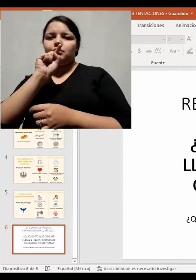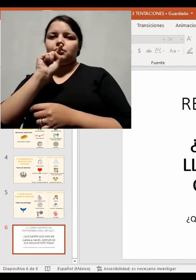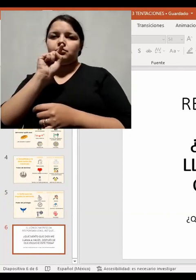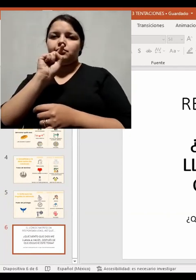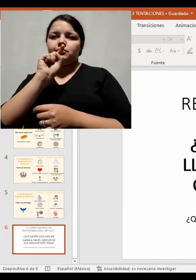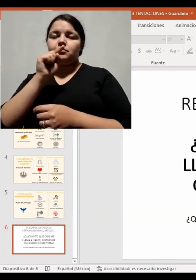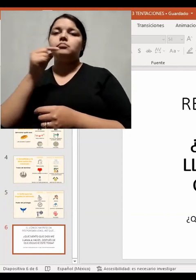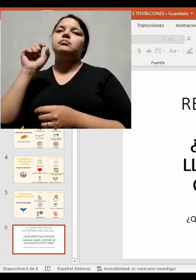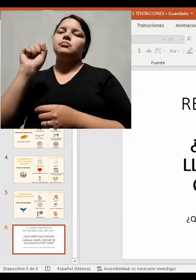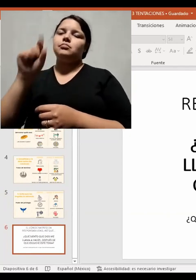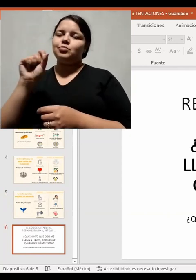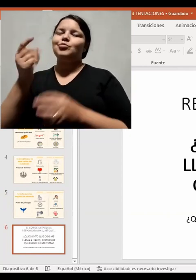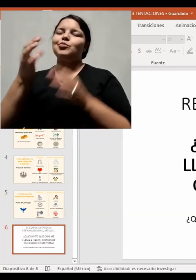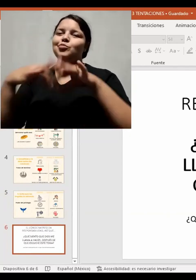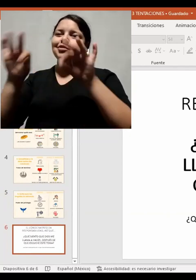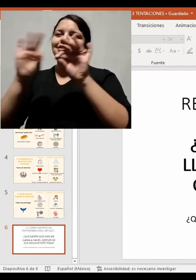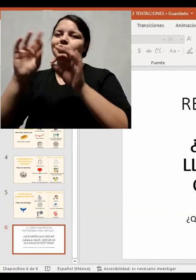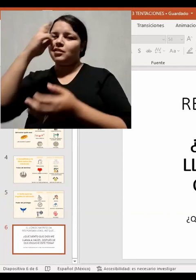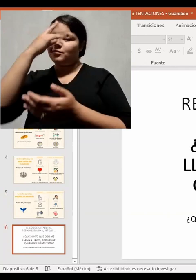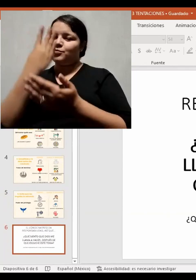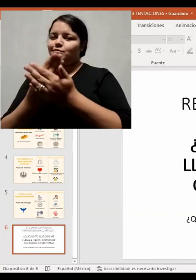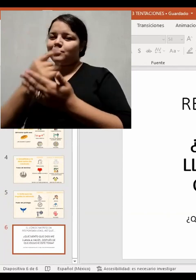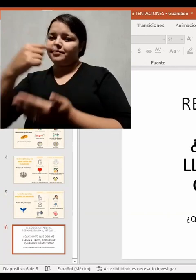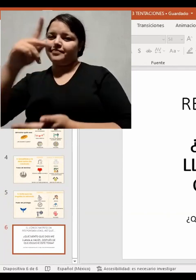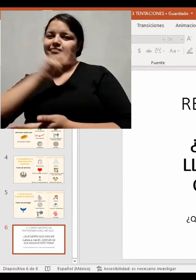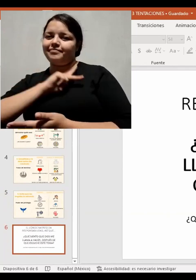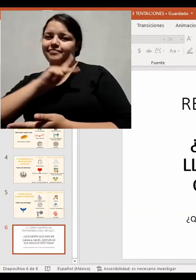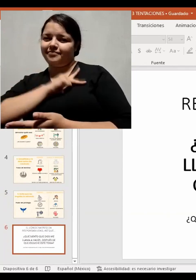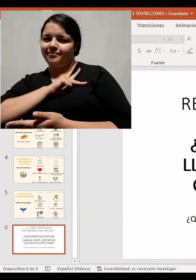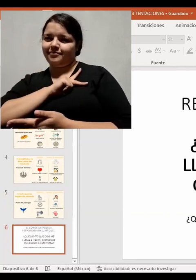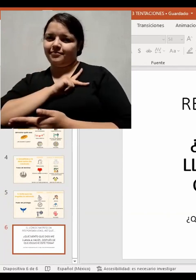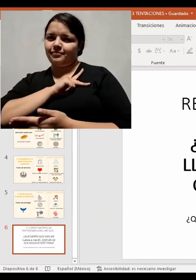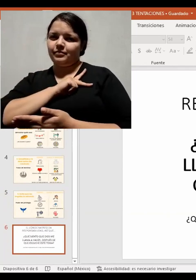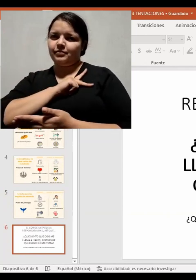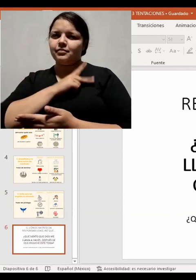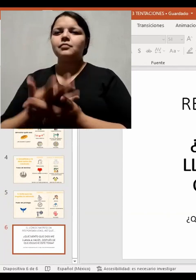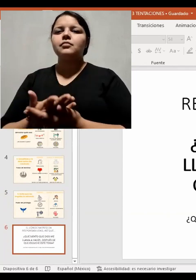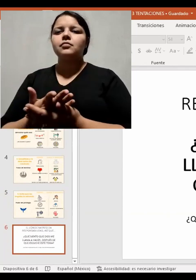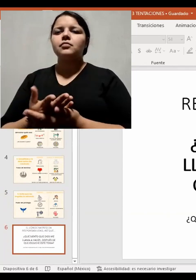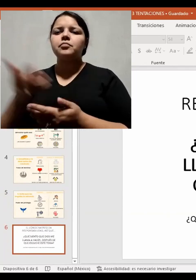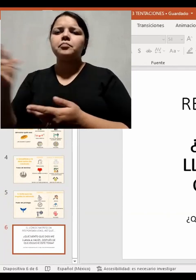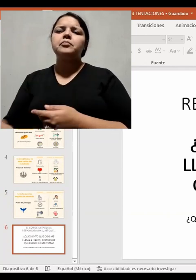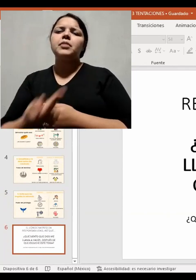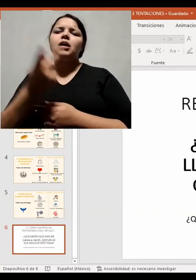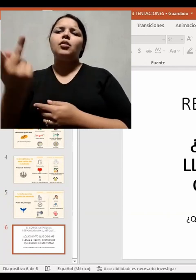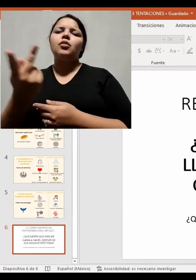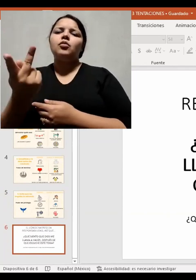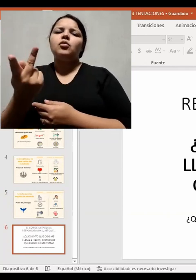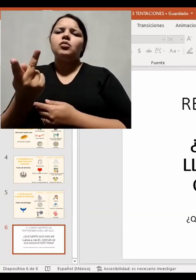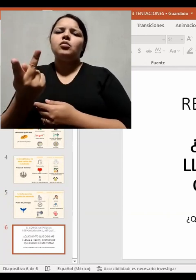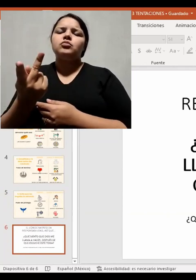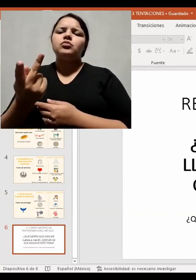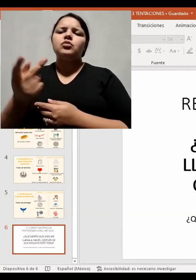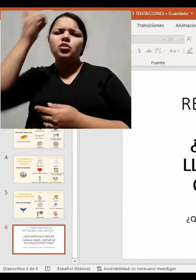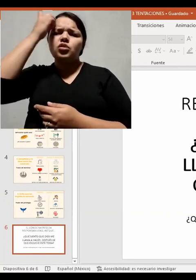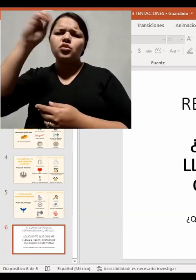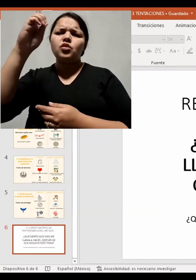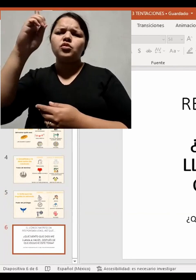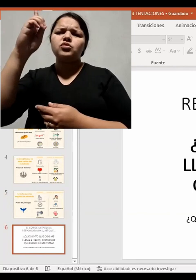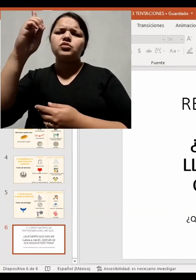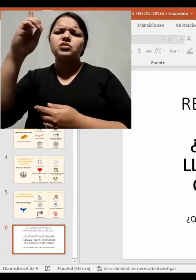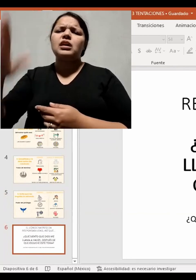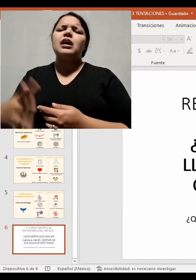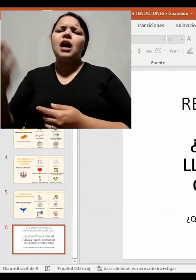Así que vamos a reflexionar con una pregunta que es, ¿qué siento que Dios me llama a hacer, me pide hacer